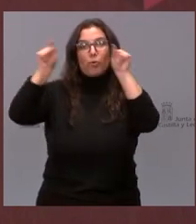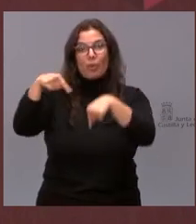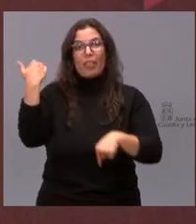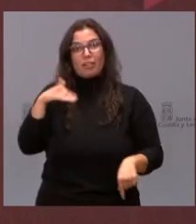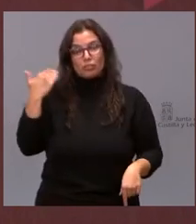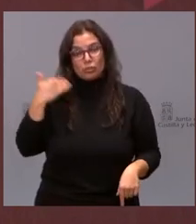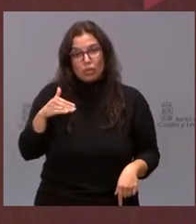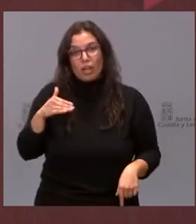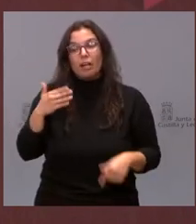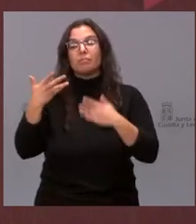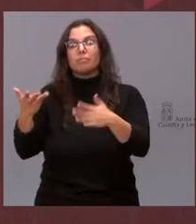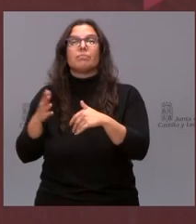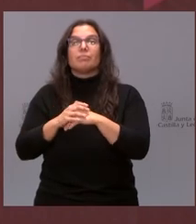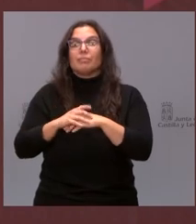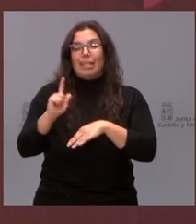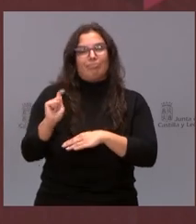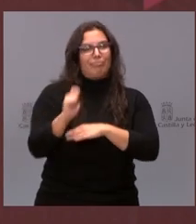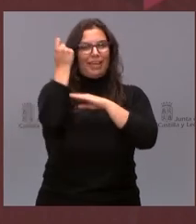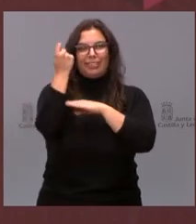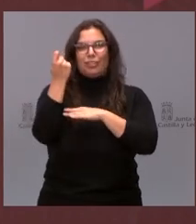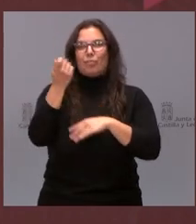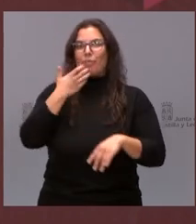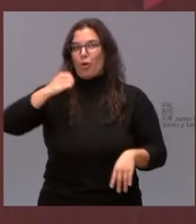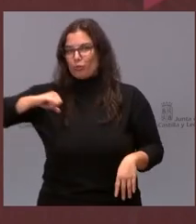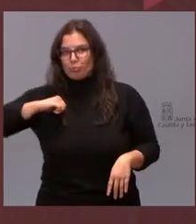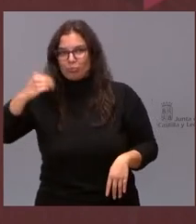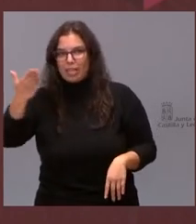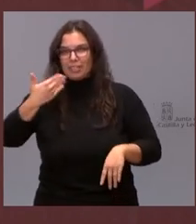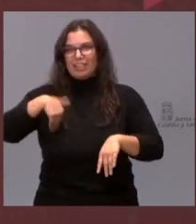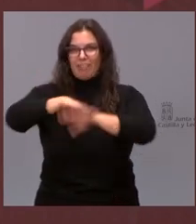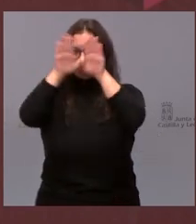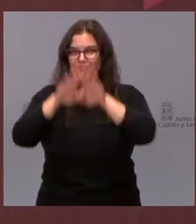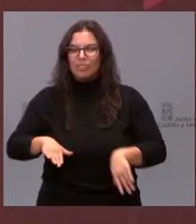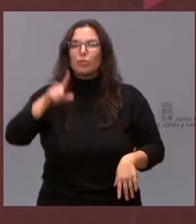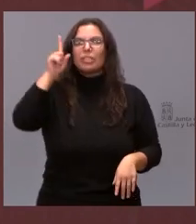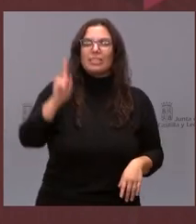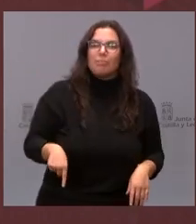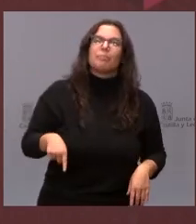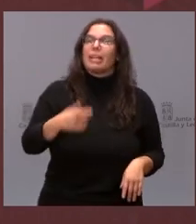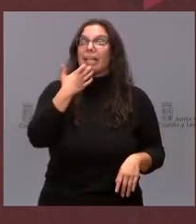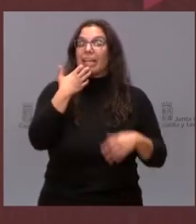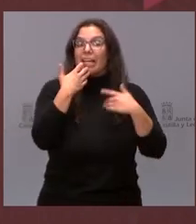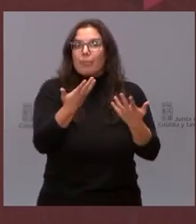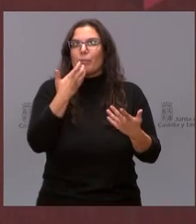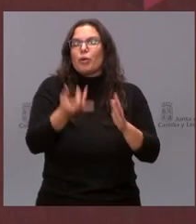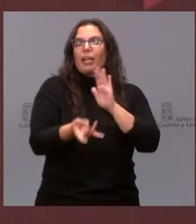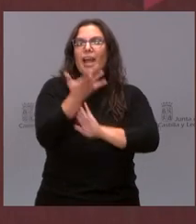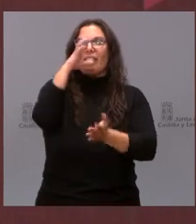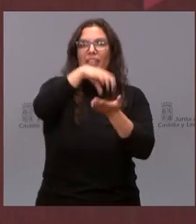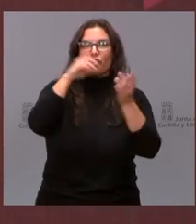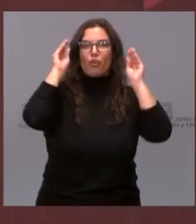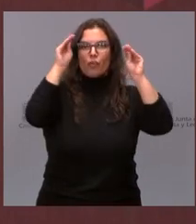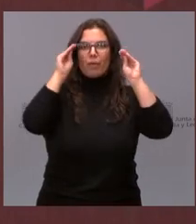Soria, la culminación del hospital y también la apuesta por poner algún ejemplo del centro de formación profesional